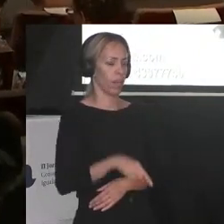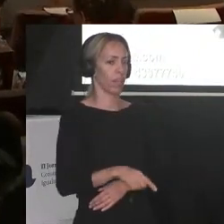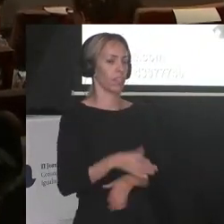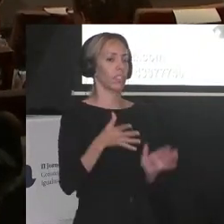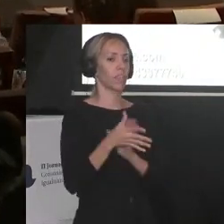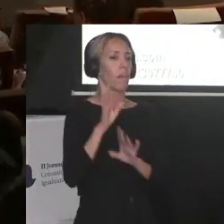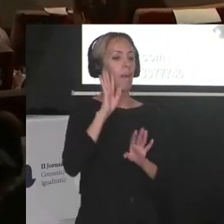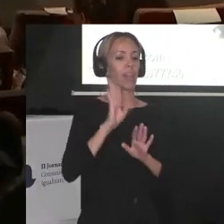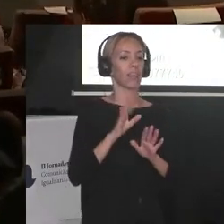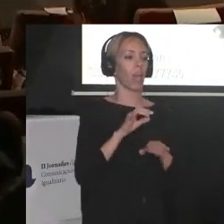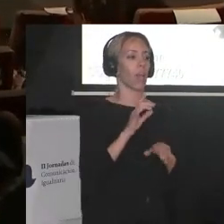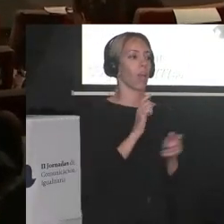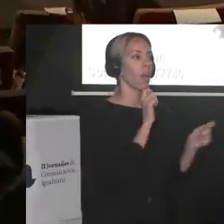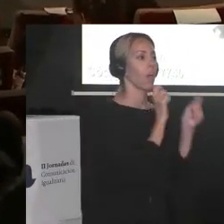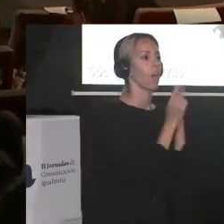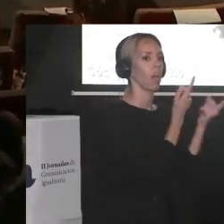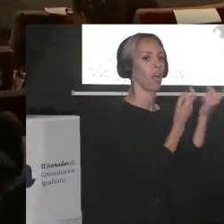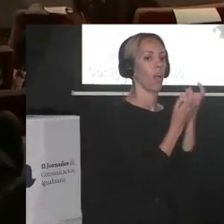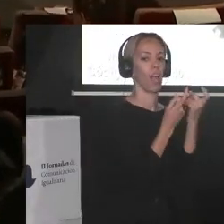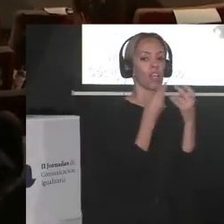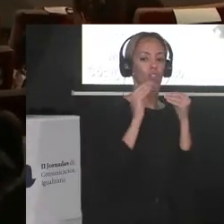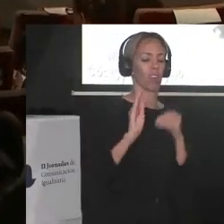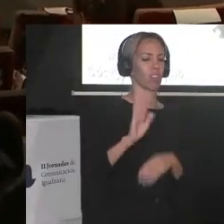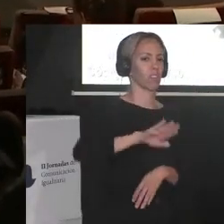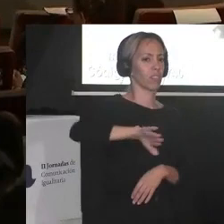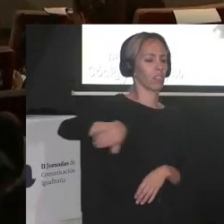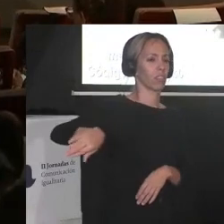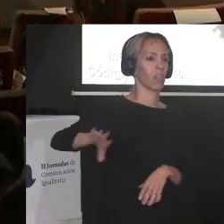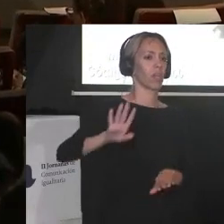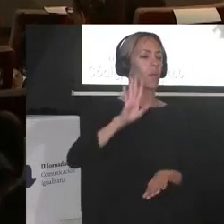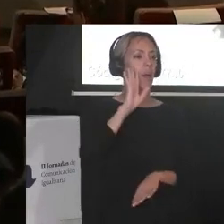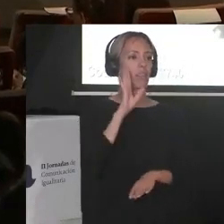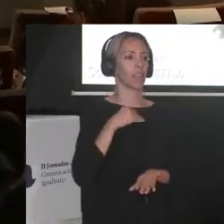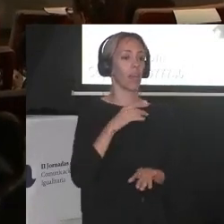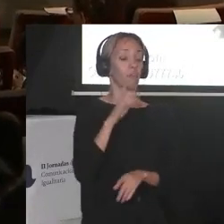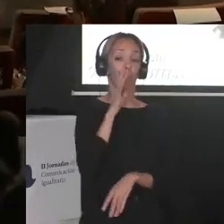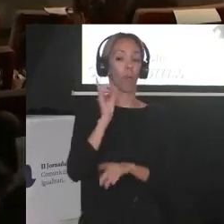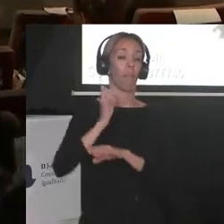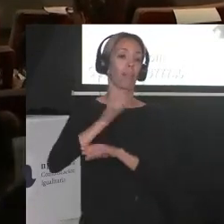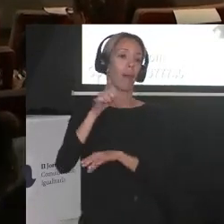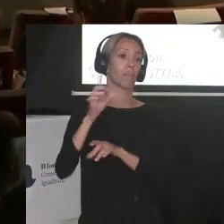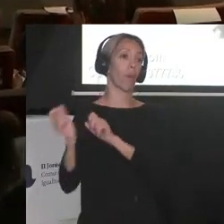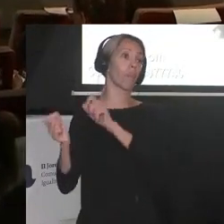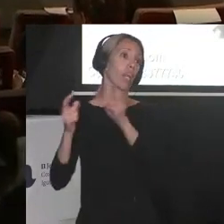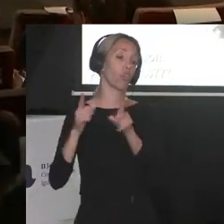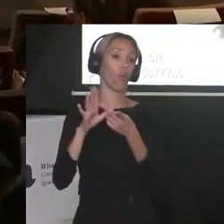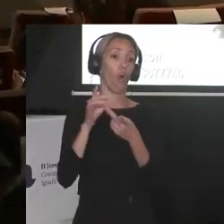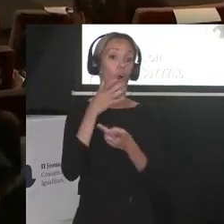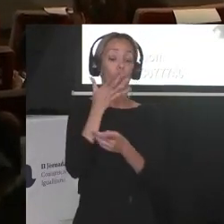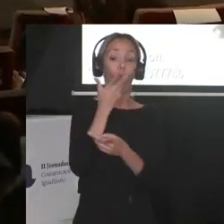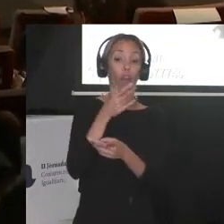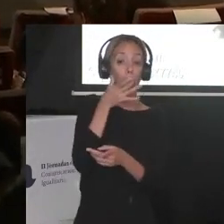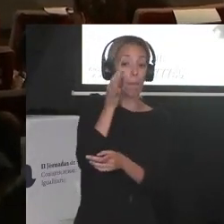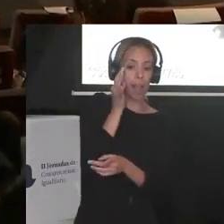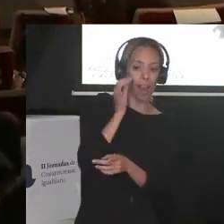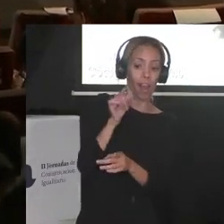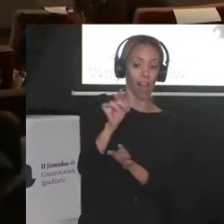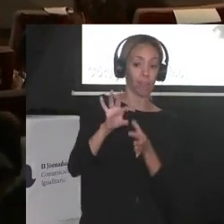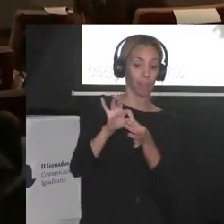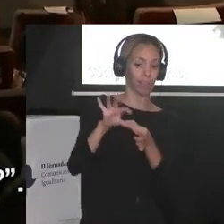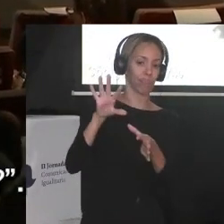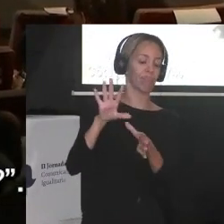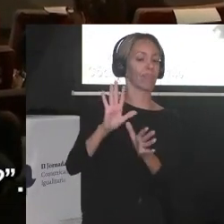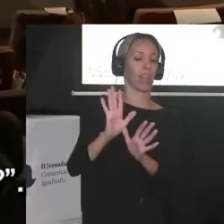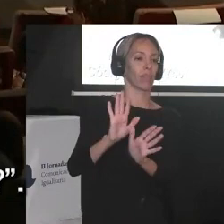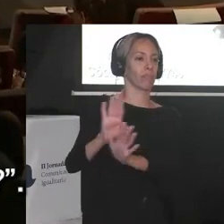la agenda si no es por algo relacionado con nuestra condición migratoria nuestro color de piel no somos sujetos merecedores de